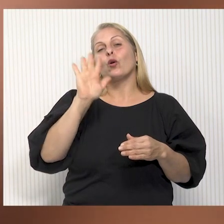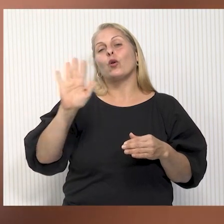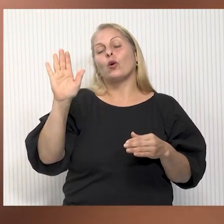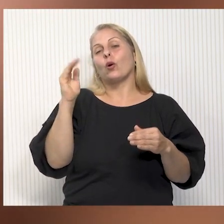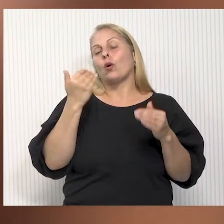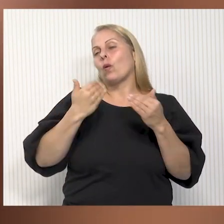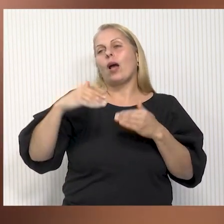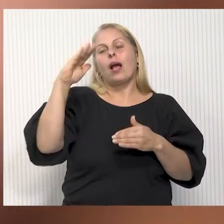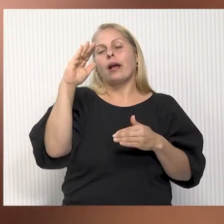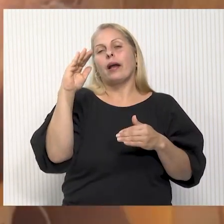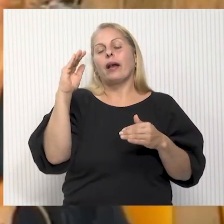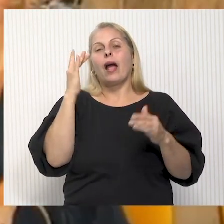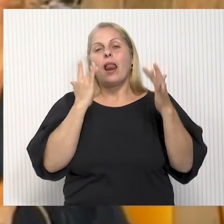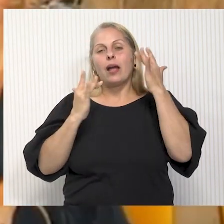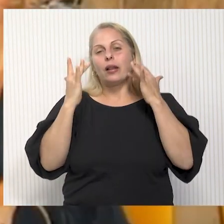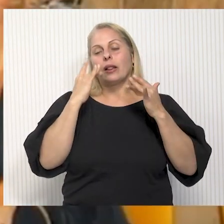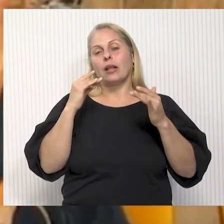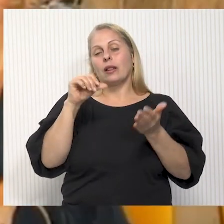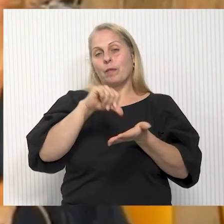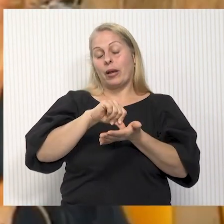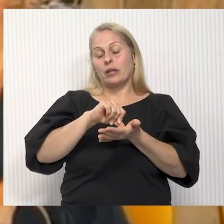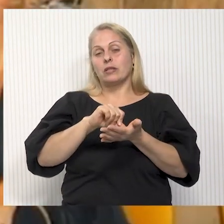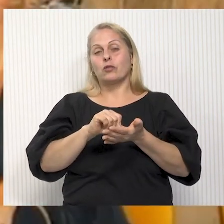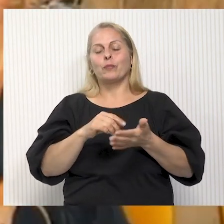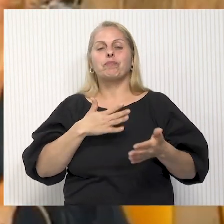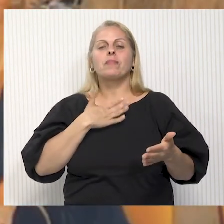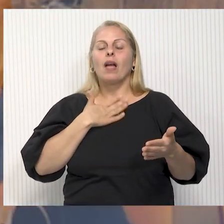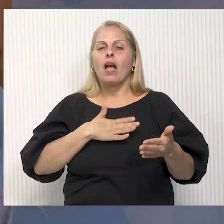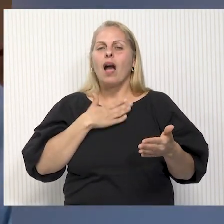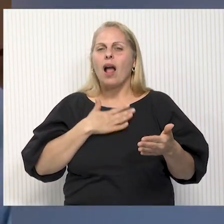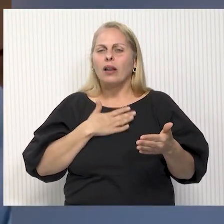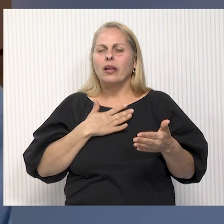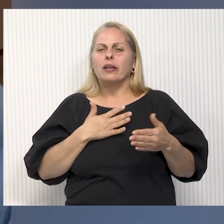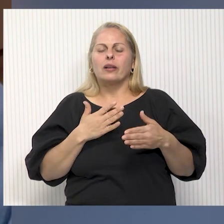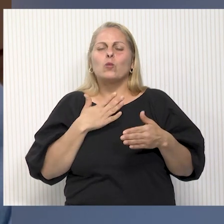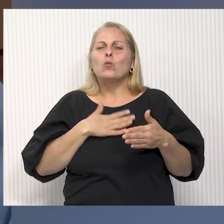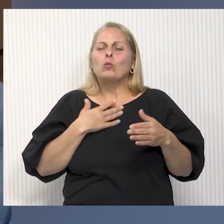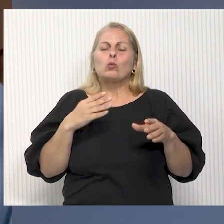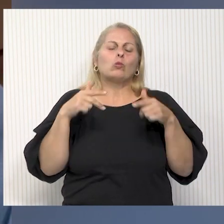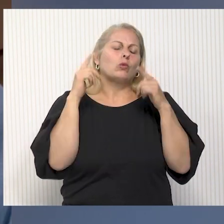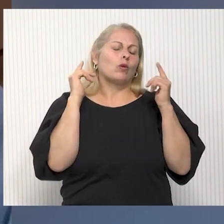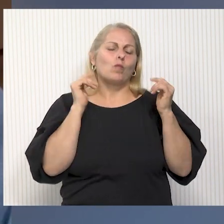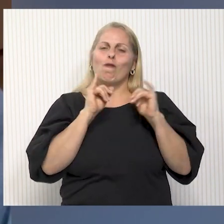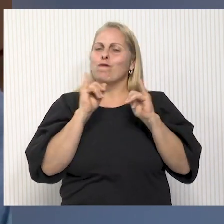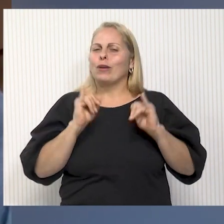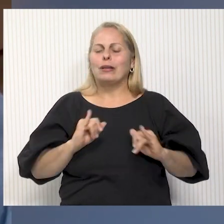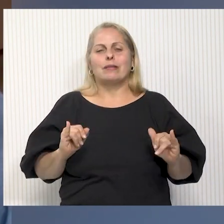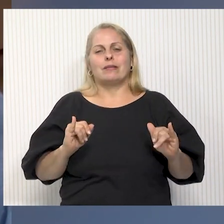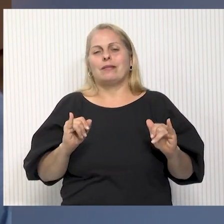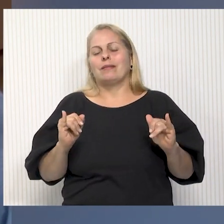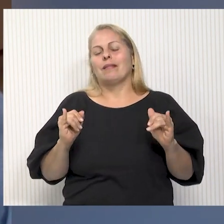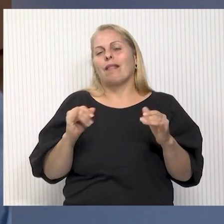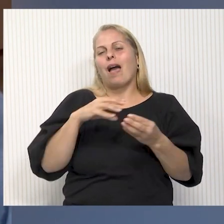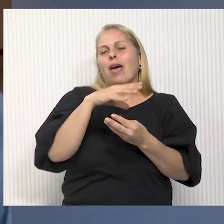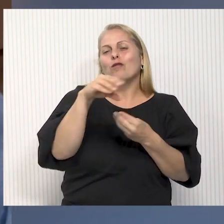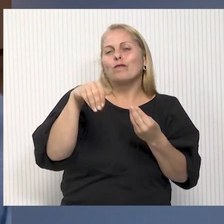artistas de nuestro país. Es con gran alegría que, como miembros de su familia, vemos que se insigna Concepción China